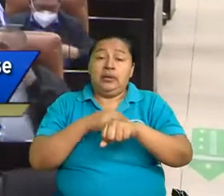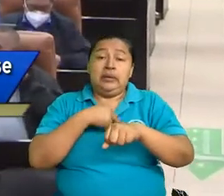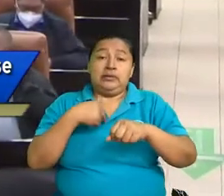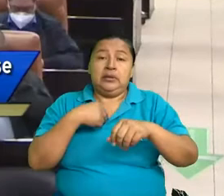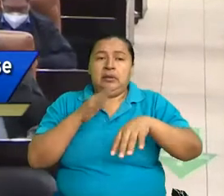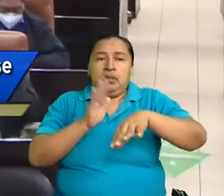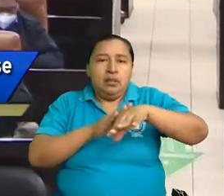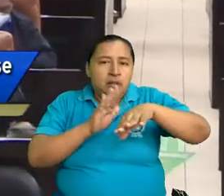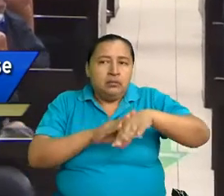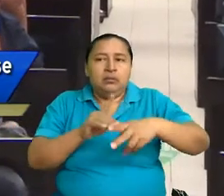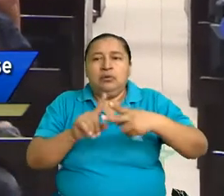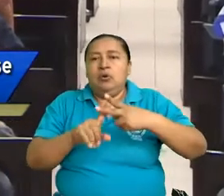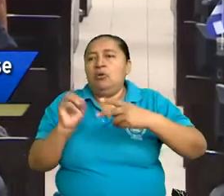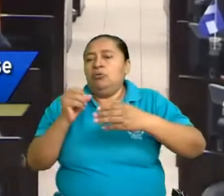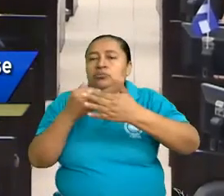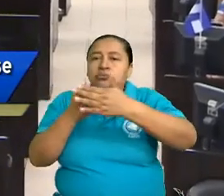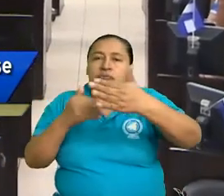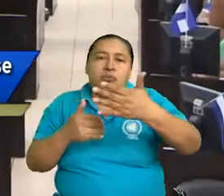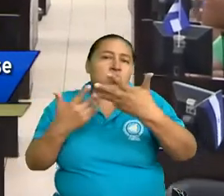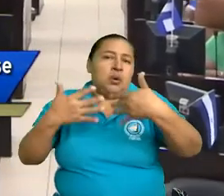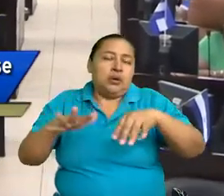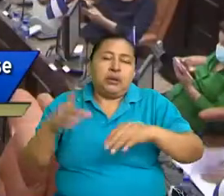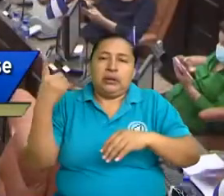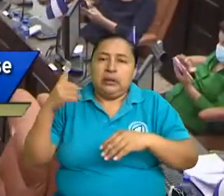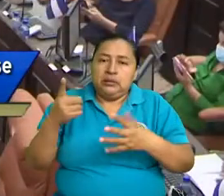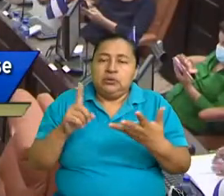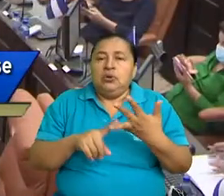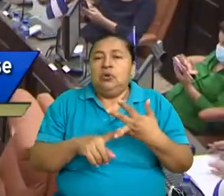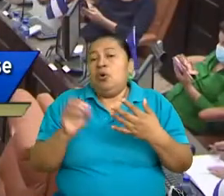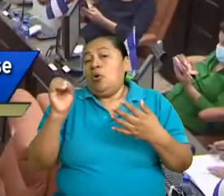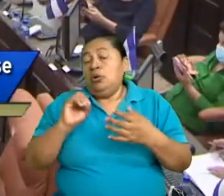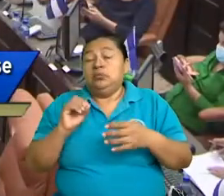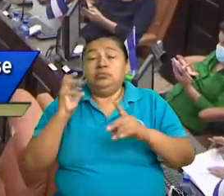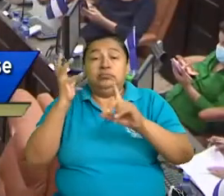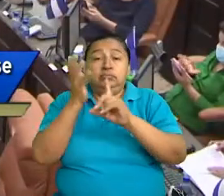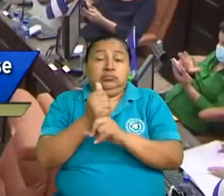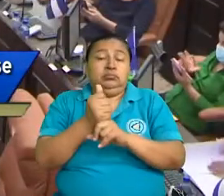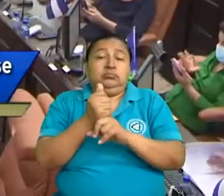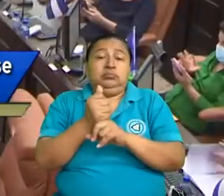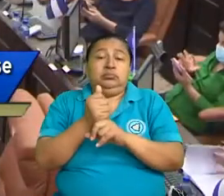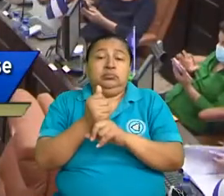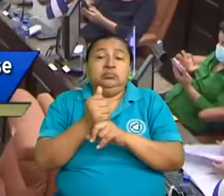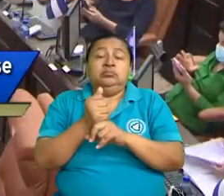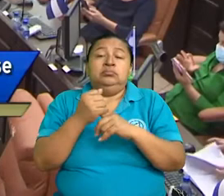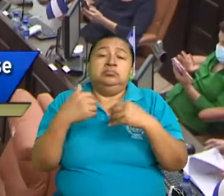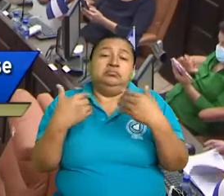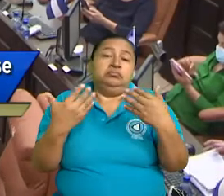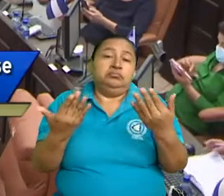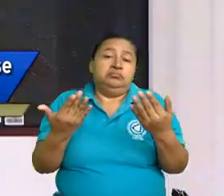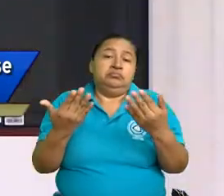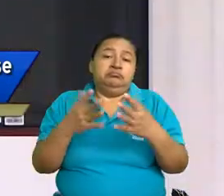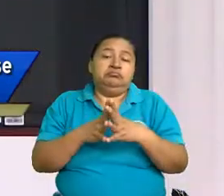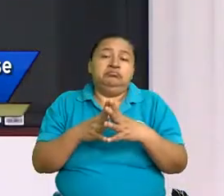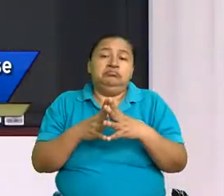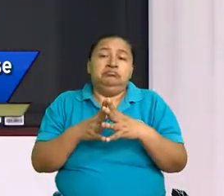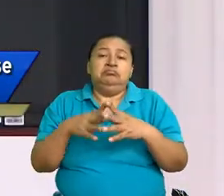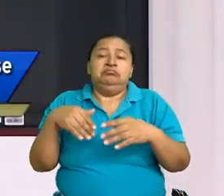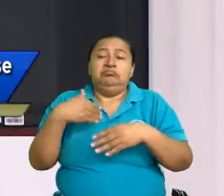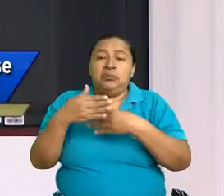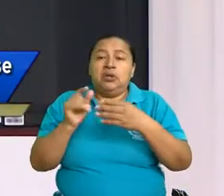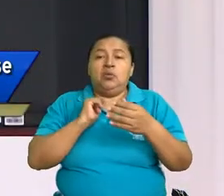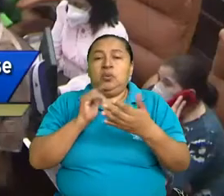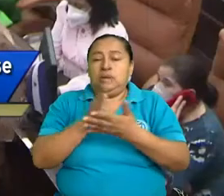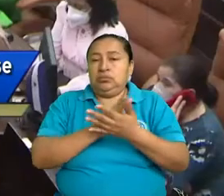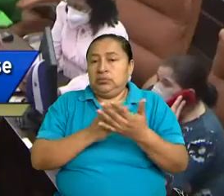demanda, ya sea solicitar una restitución de derechos o el cumplimiento de una parte, ¿no?, de la